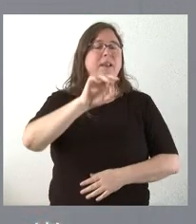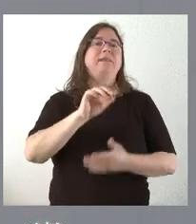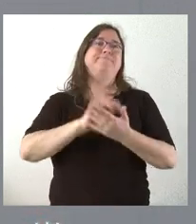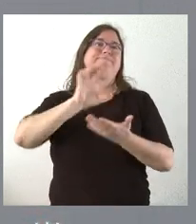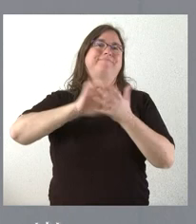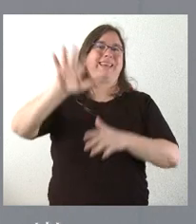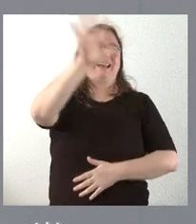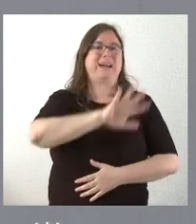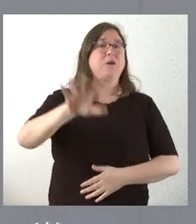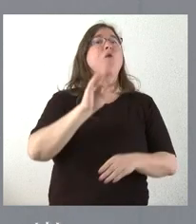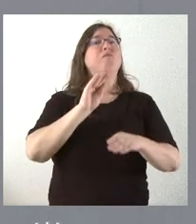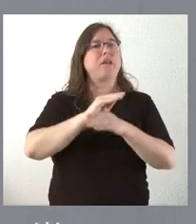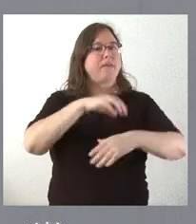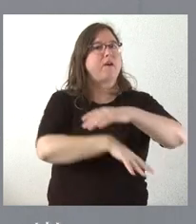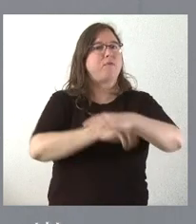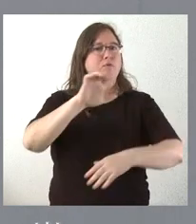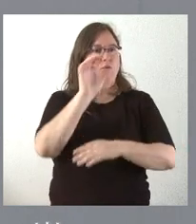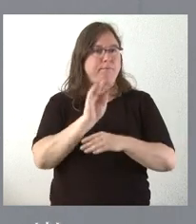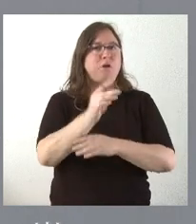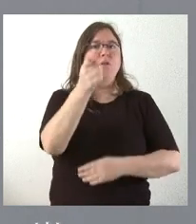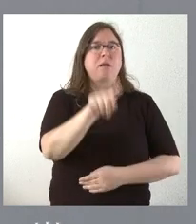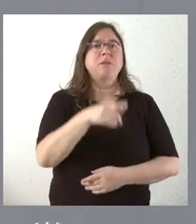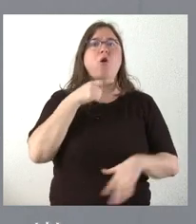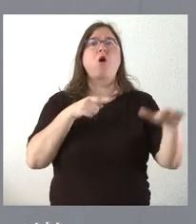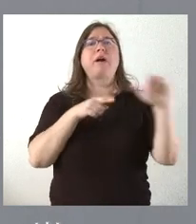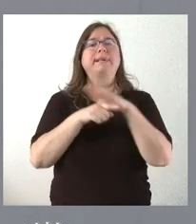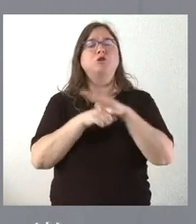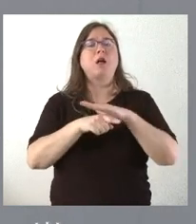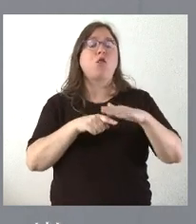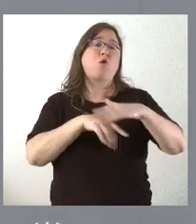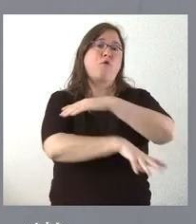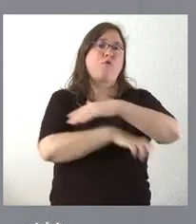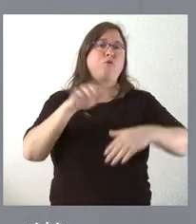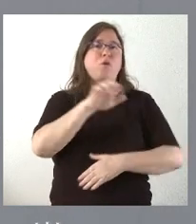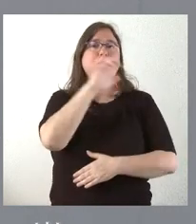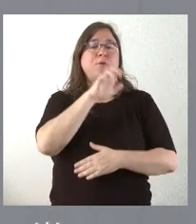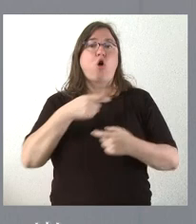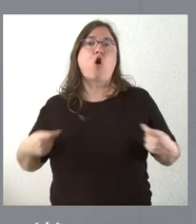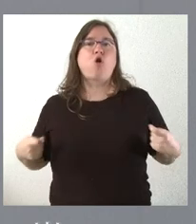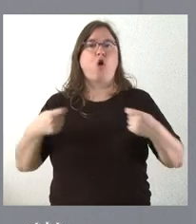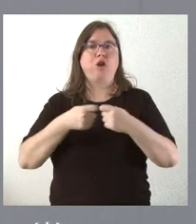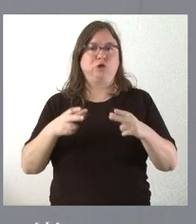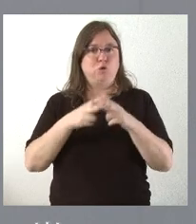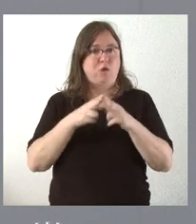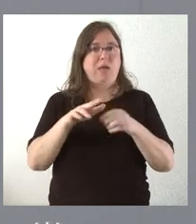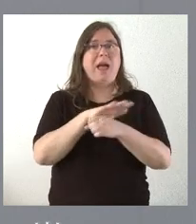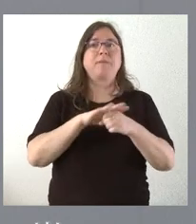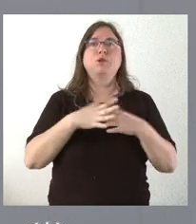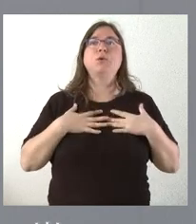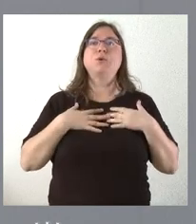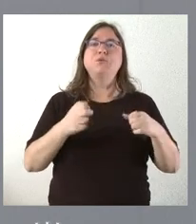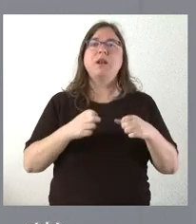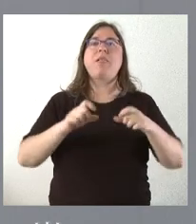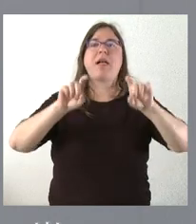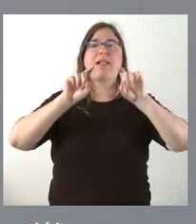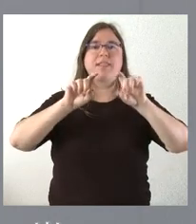También se financia con fondos europeos. Por tanto, vamos gestionando estos fondos europeos que tienen un elemento de cohesión social en el ámbito de la sanidad, de la educación,